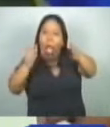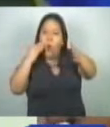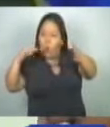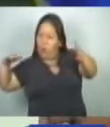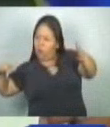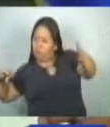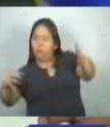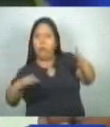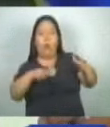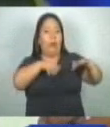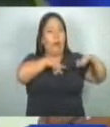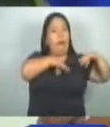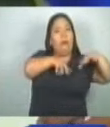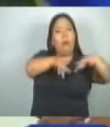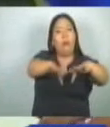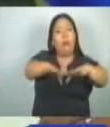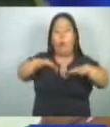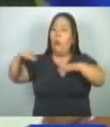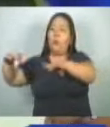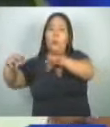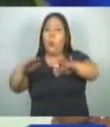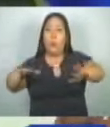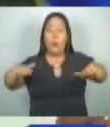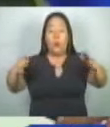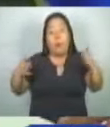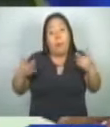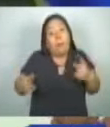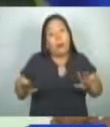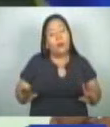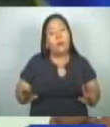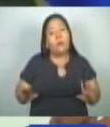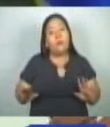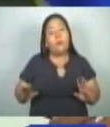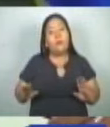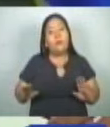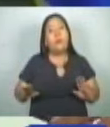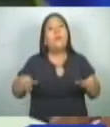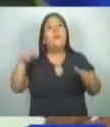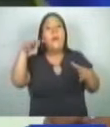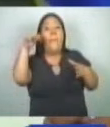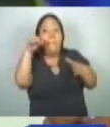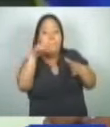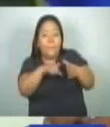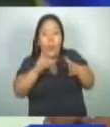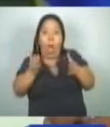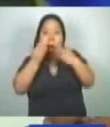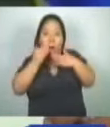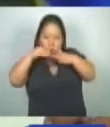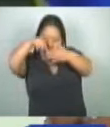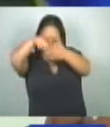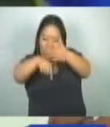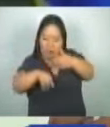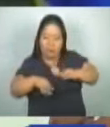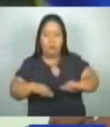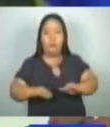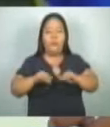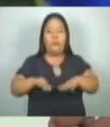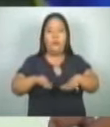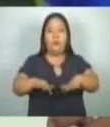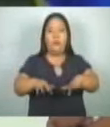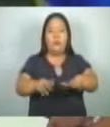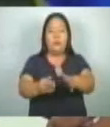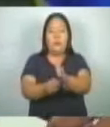de un río, de otro fluente. Pero cuando estos aportes vienen, entonces son